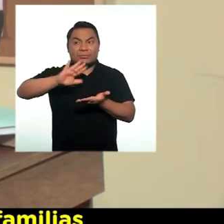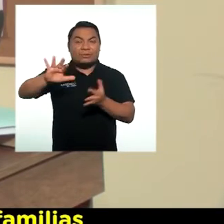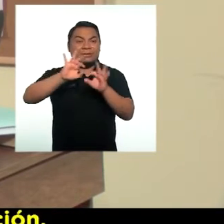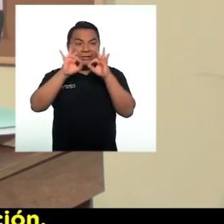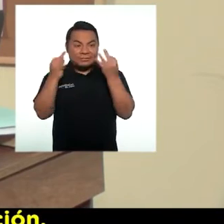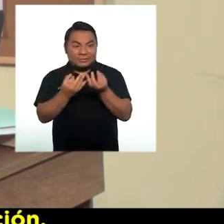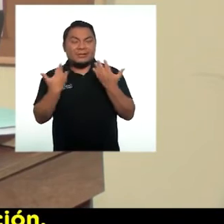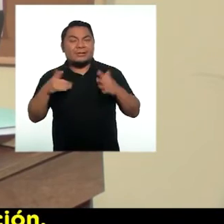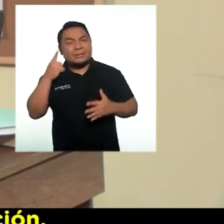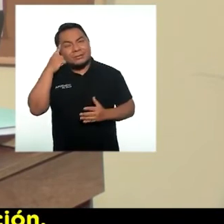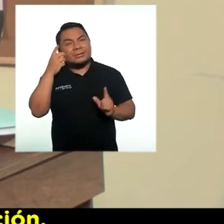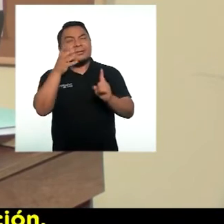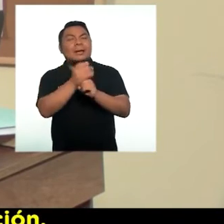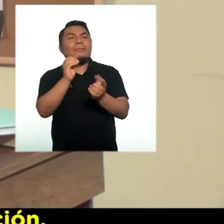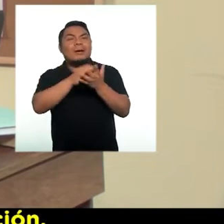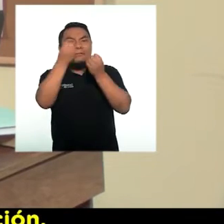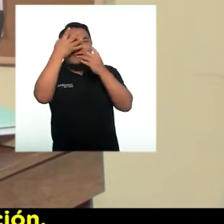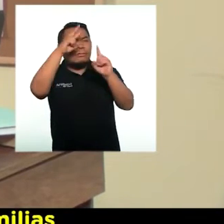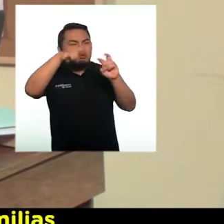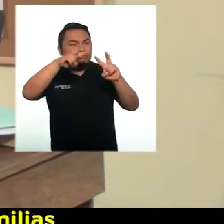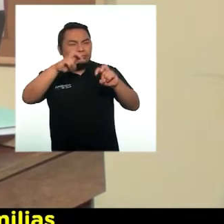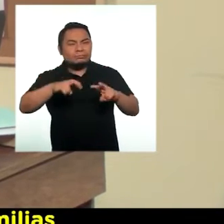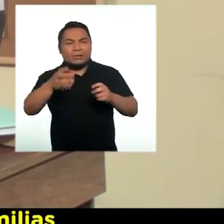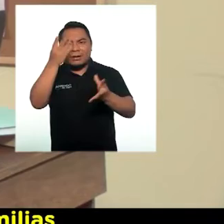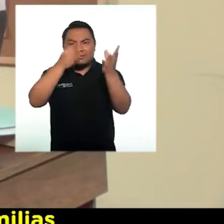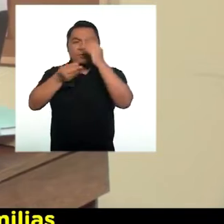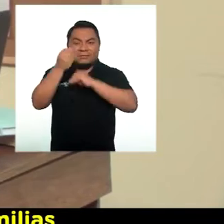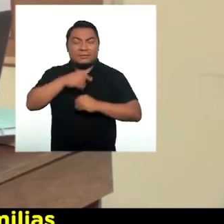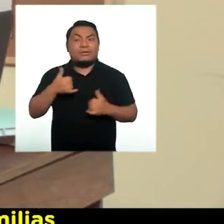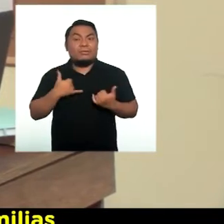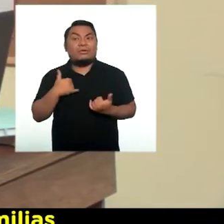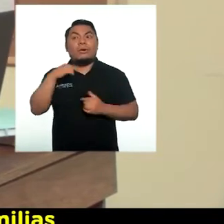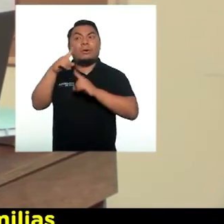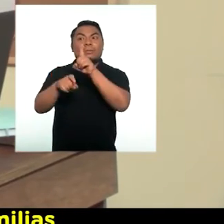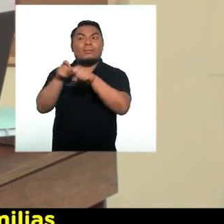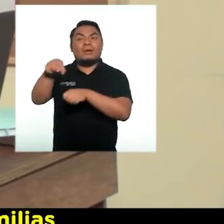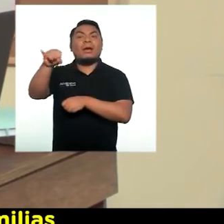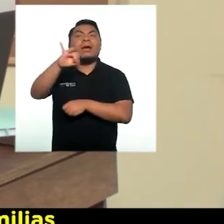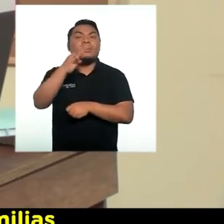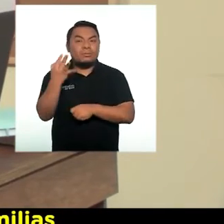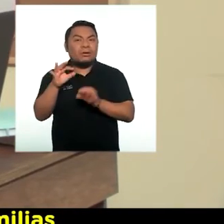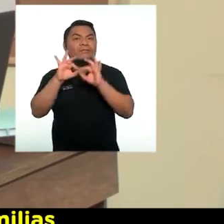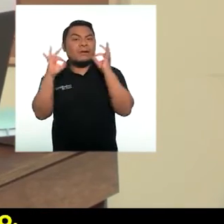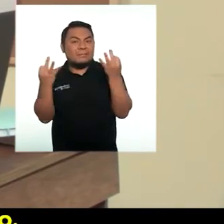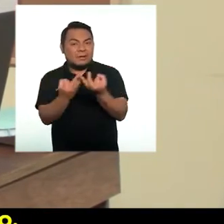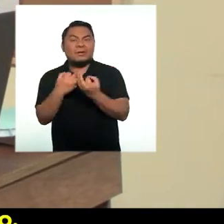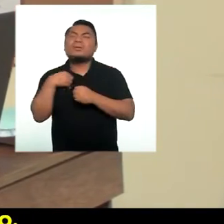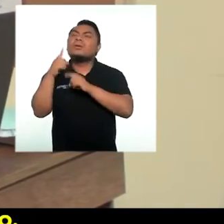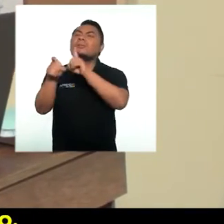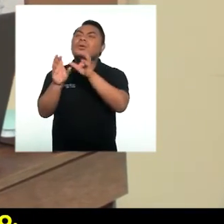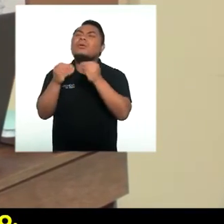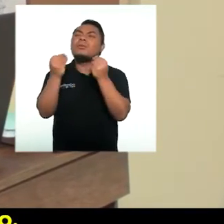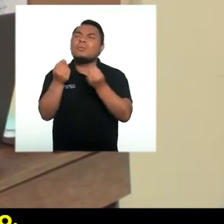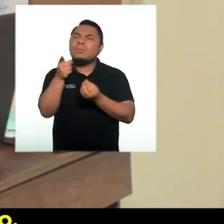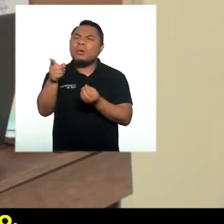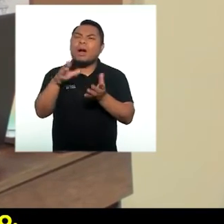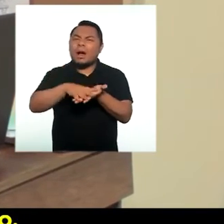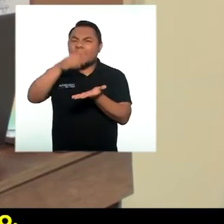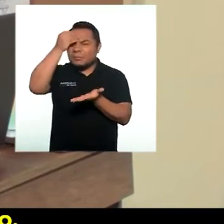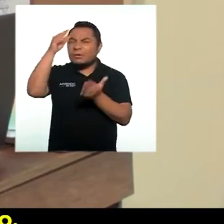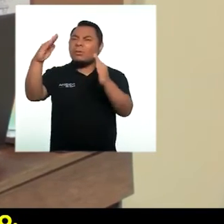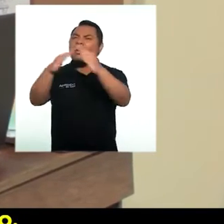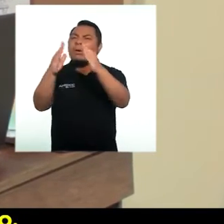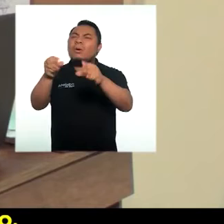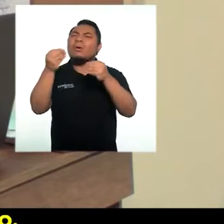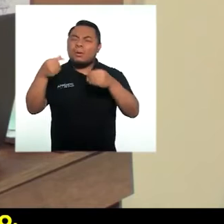las familias para conseguir un poco más de información. Y para eso, le he preguntado a algunas familias, ¿cómo aprenden en